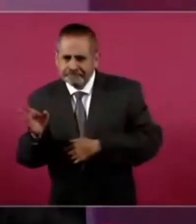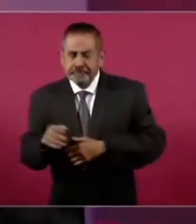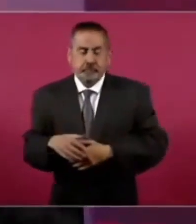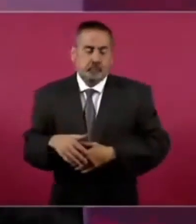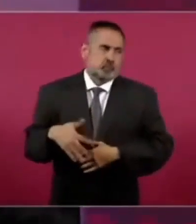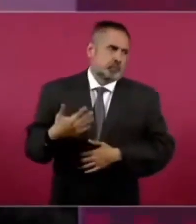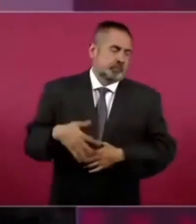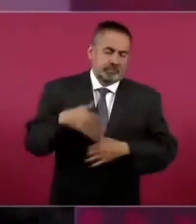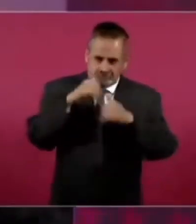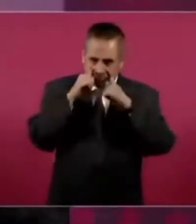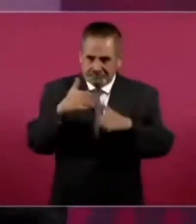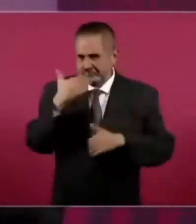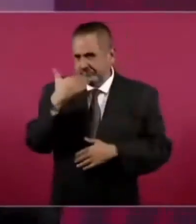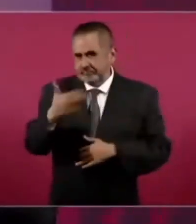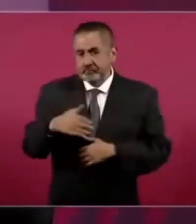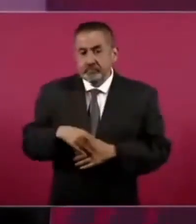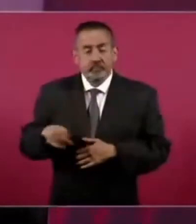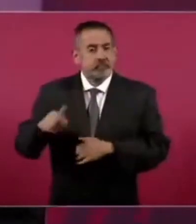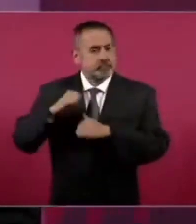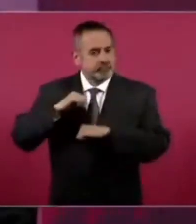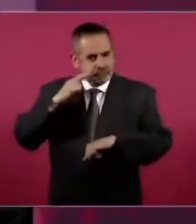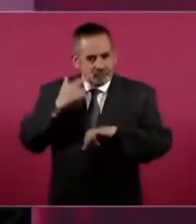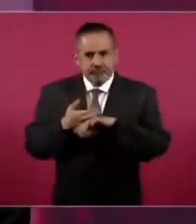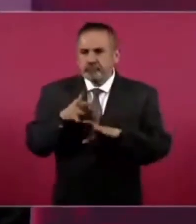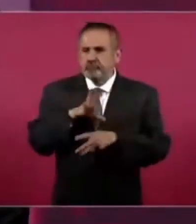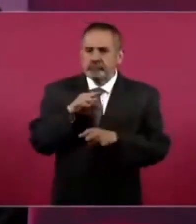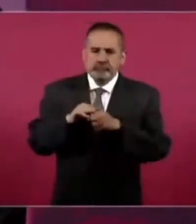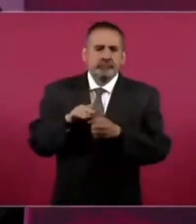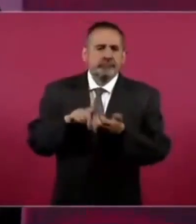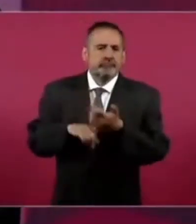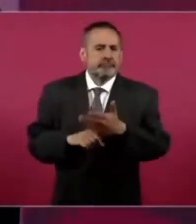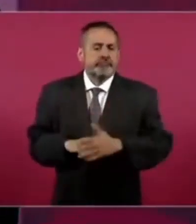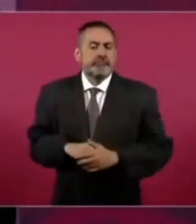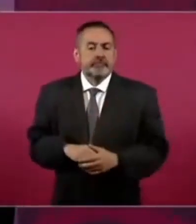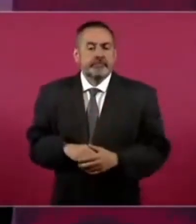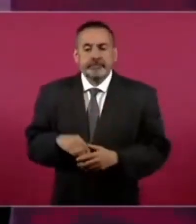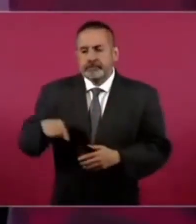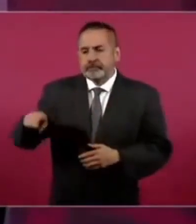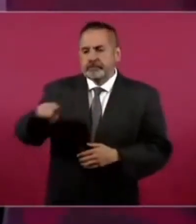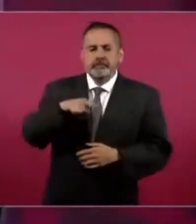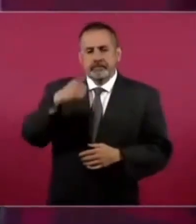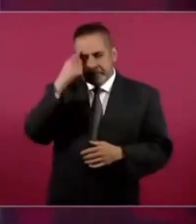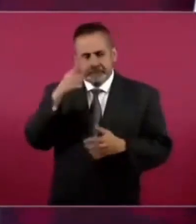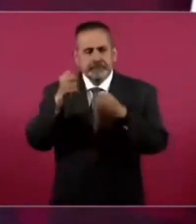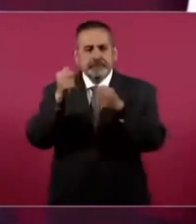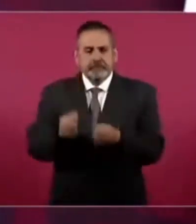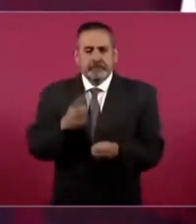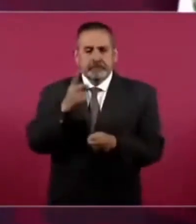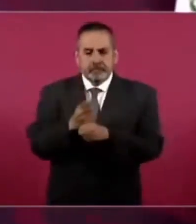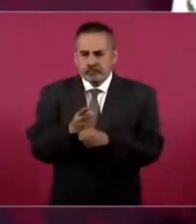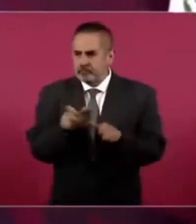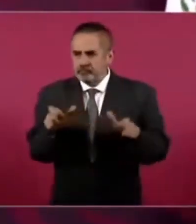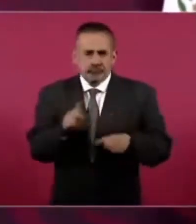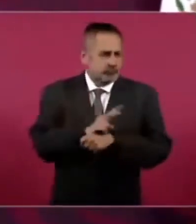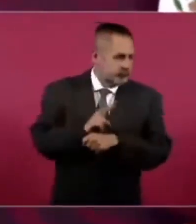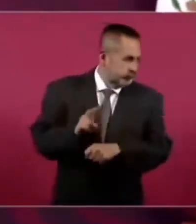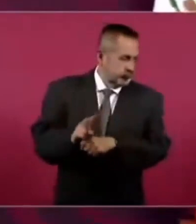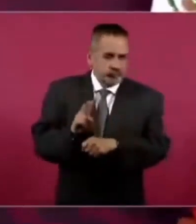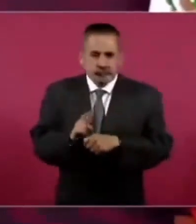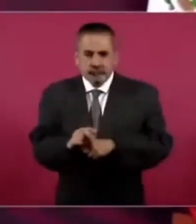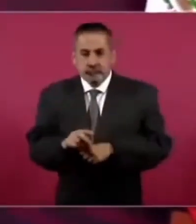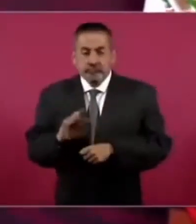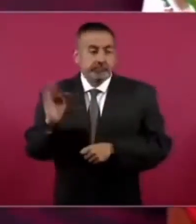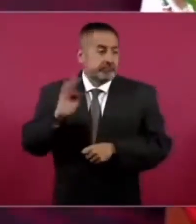son los encargados de vialidad y también los encargados de la seguridad. Que